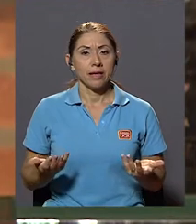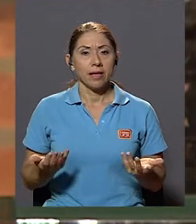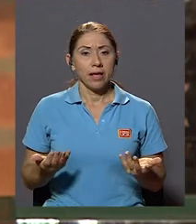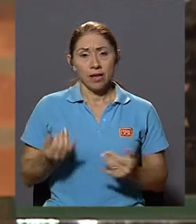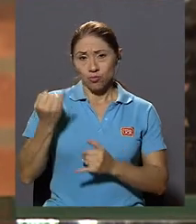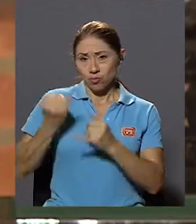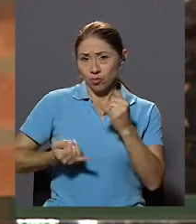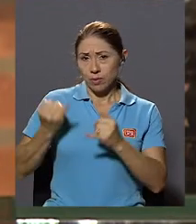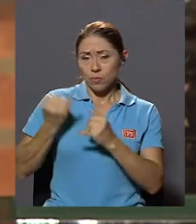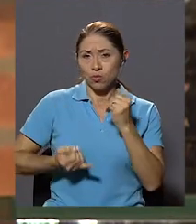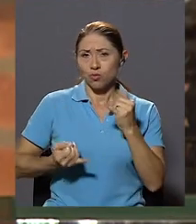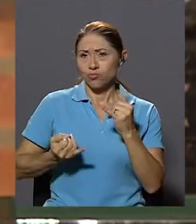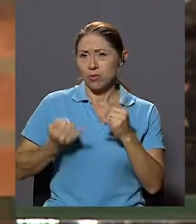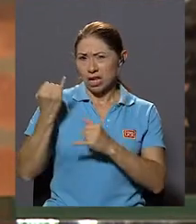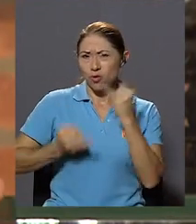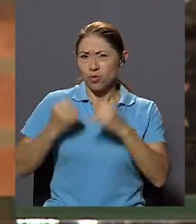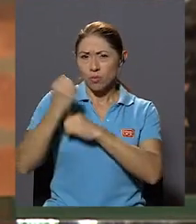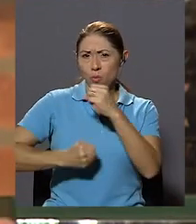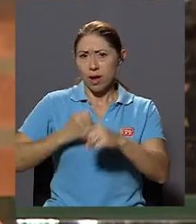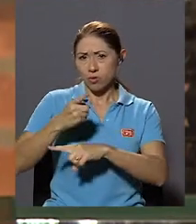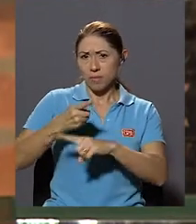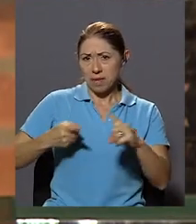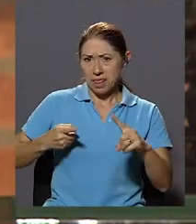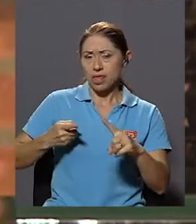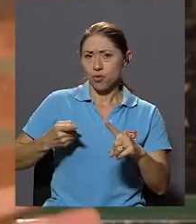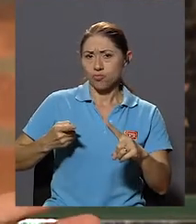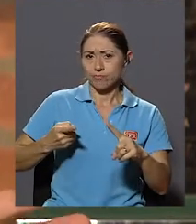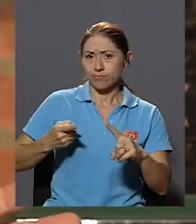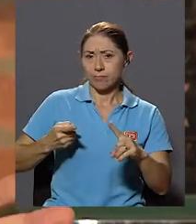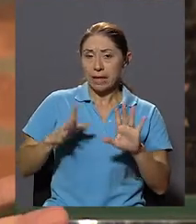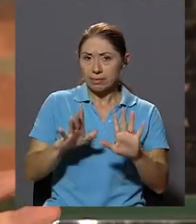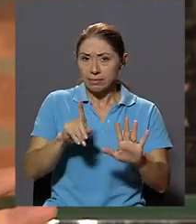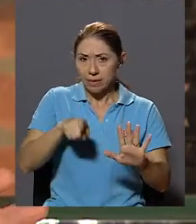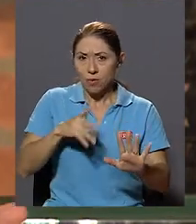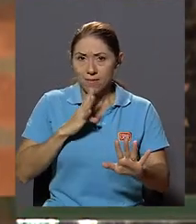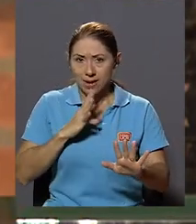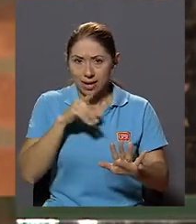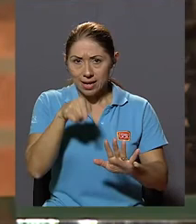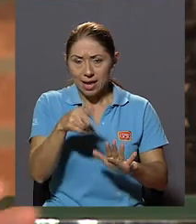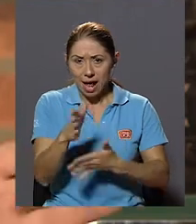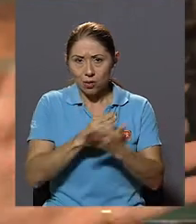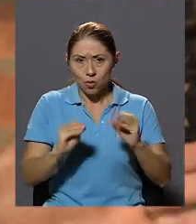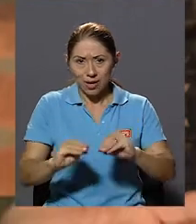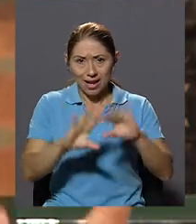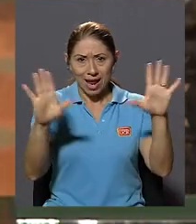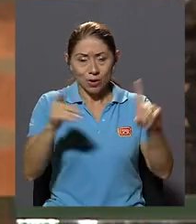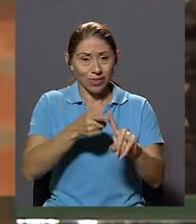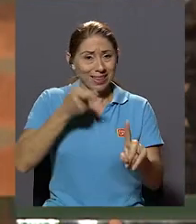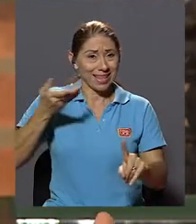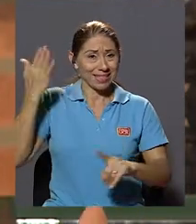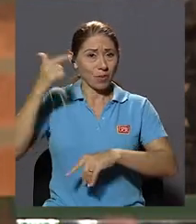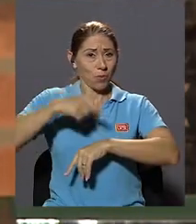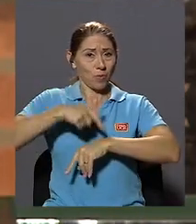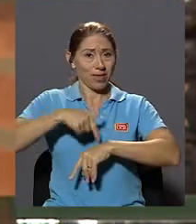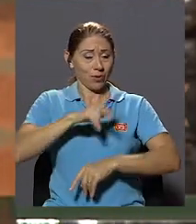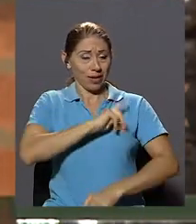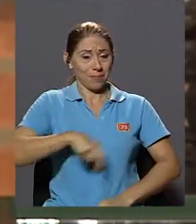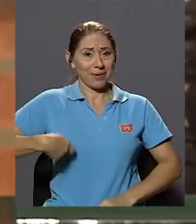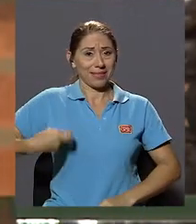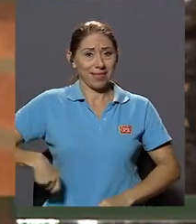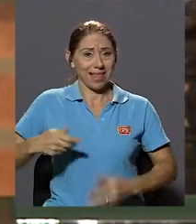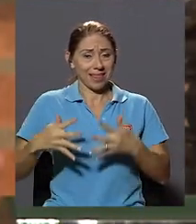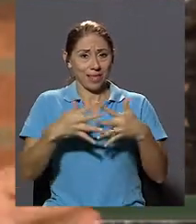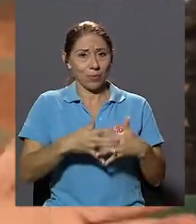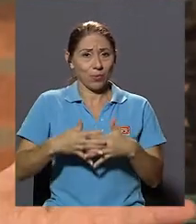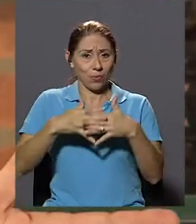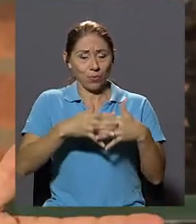en los últimos En el último año y medio Y tengo que hacer aquí una referencia muy clara Desde que Donald Trump asumió